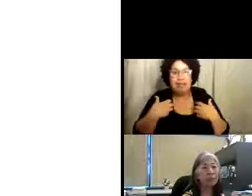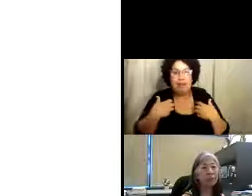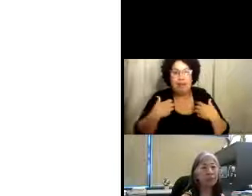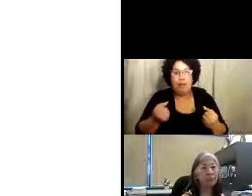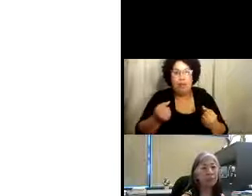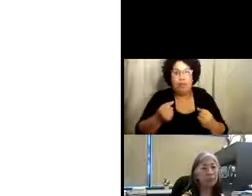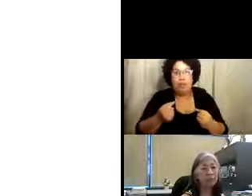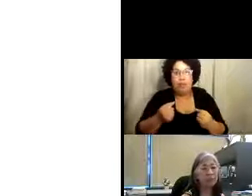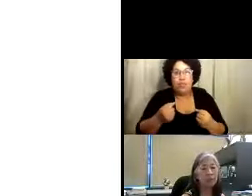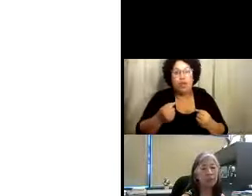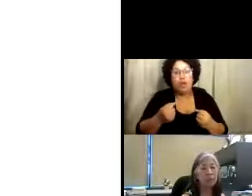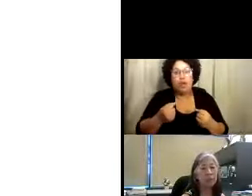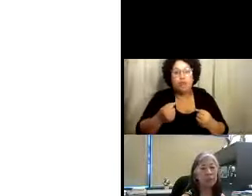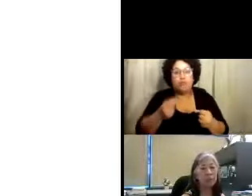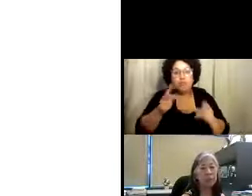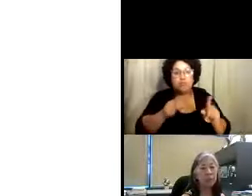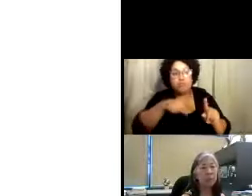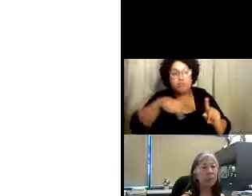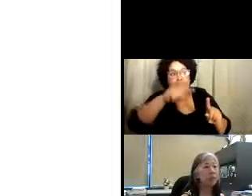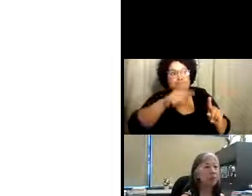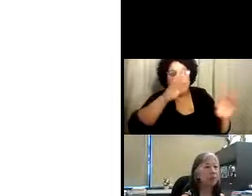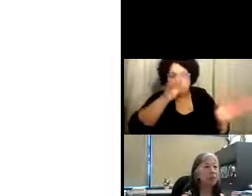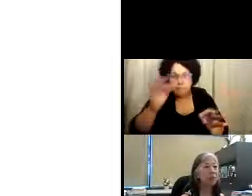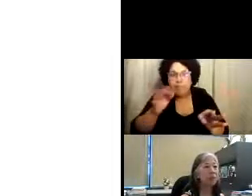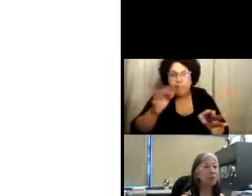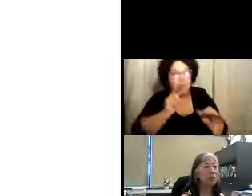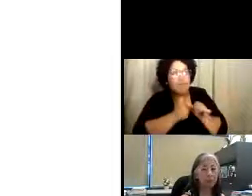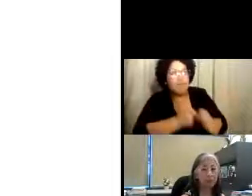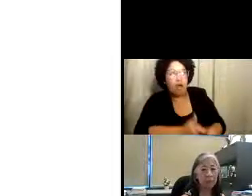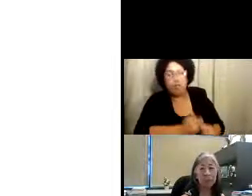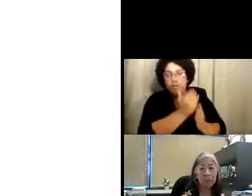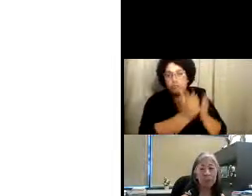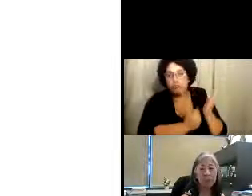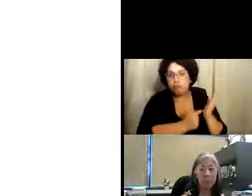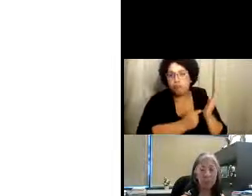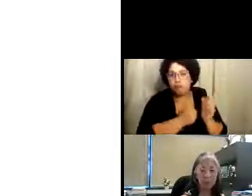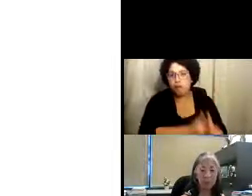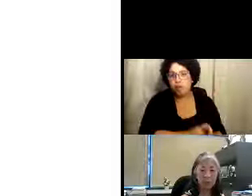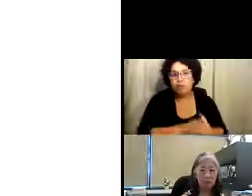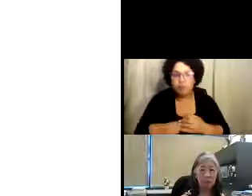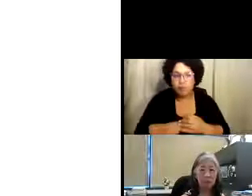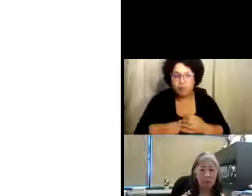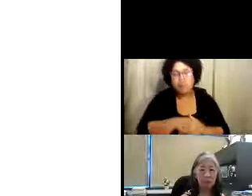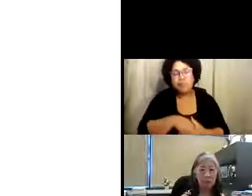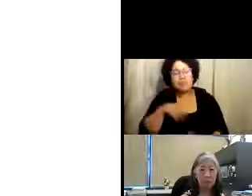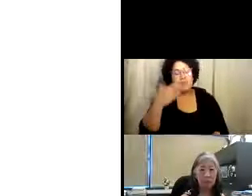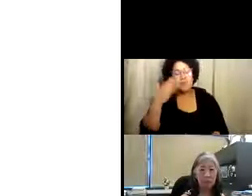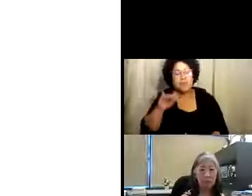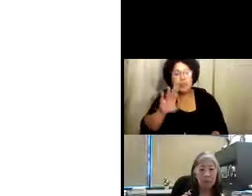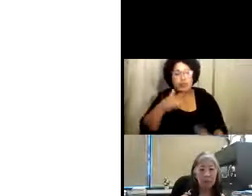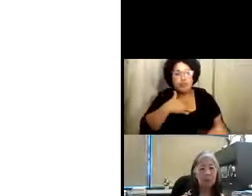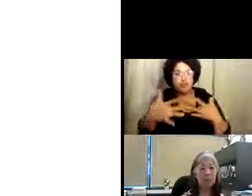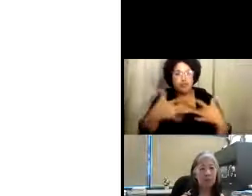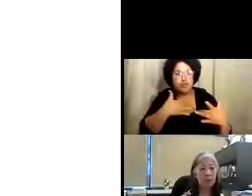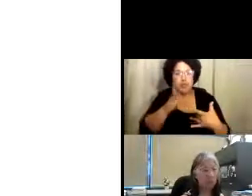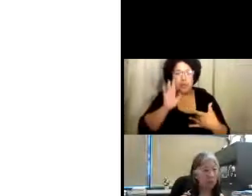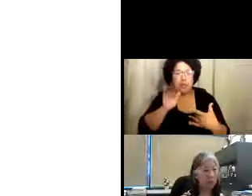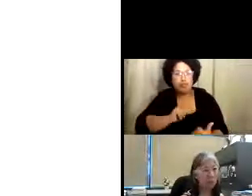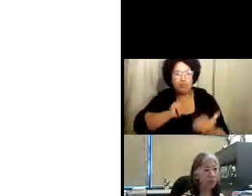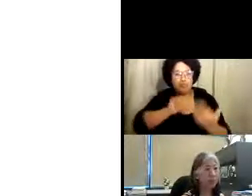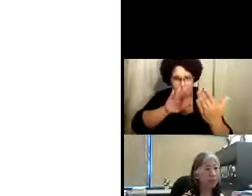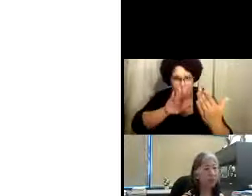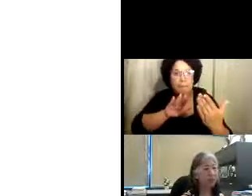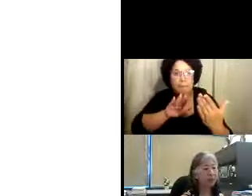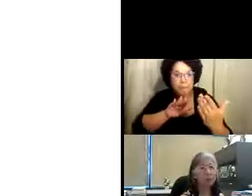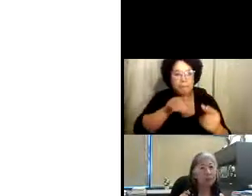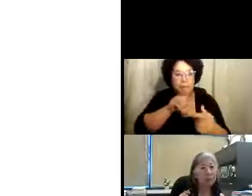cualquier enfermedad transmitible. claro, van a seguir las guías de oficiales locales y estatales del Departamento